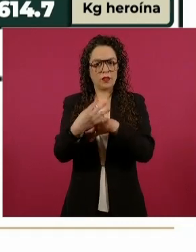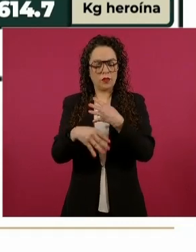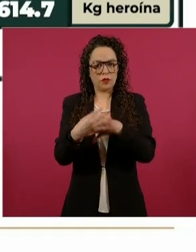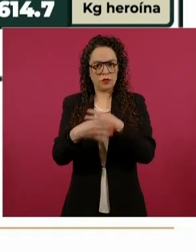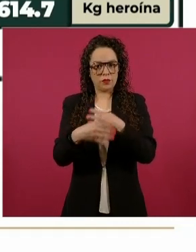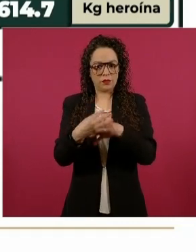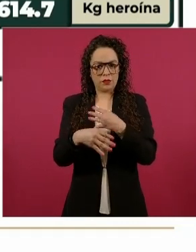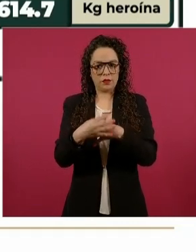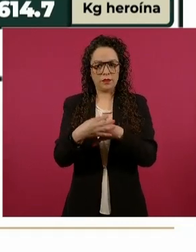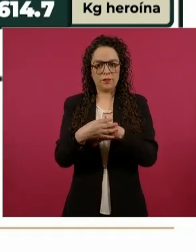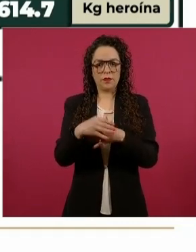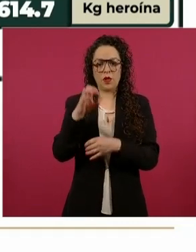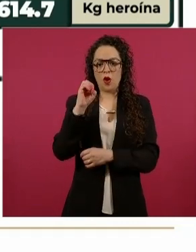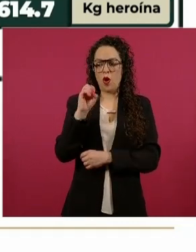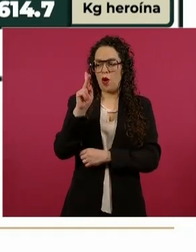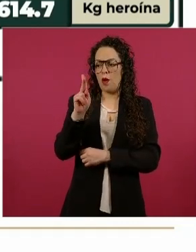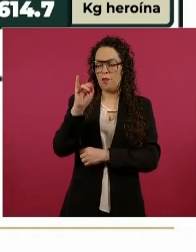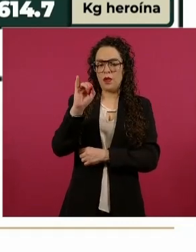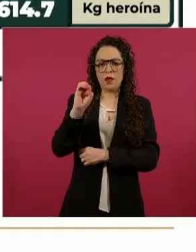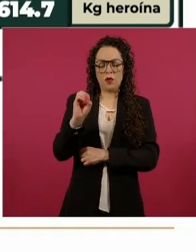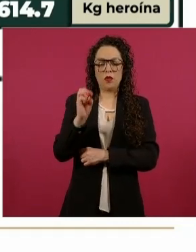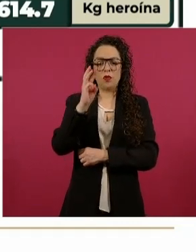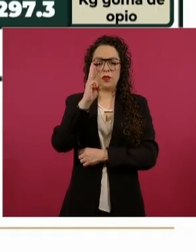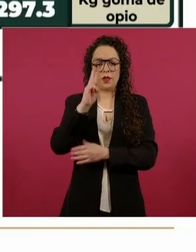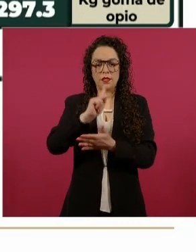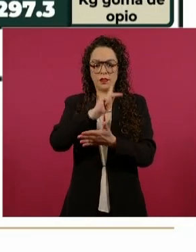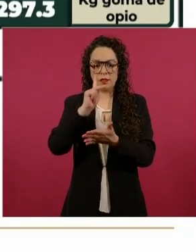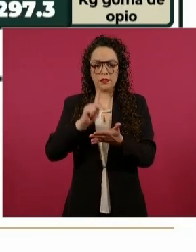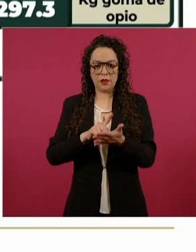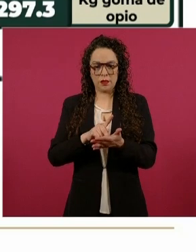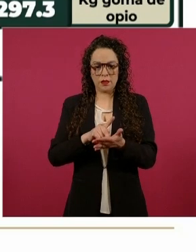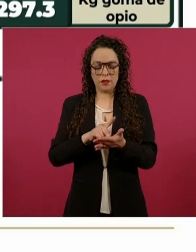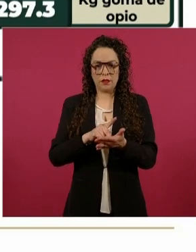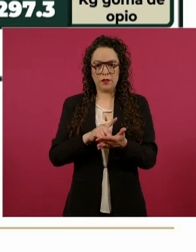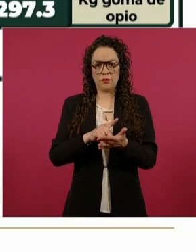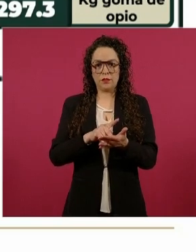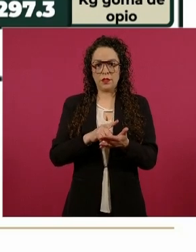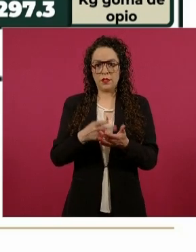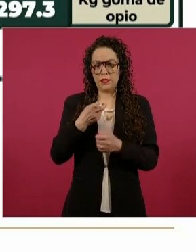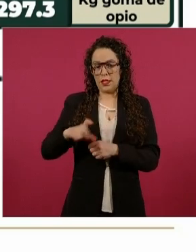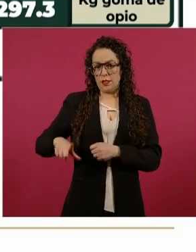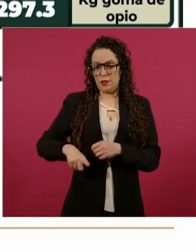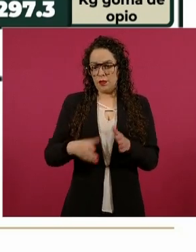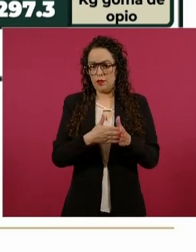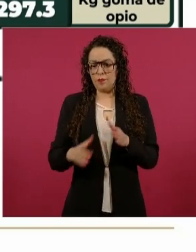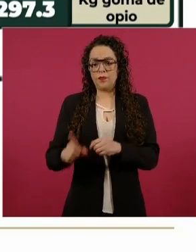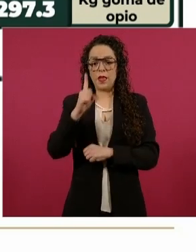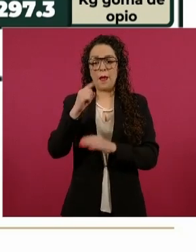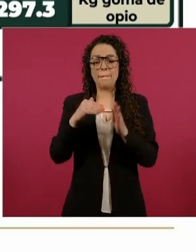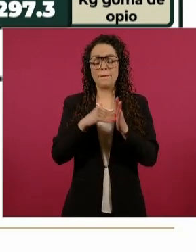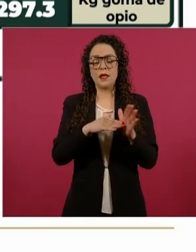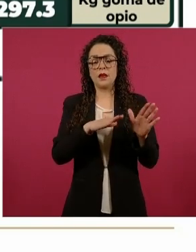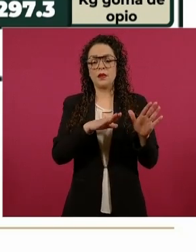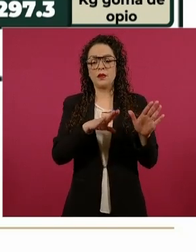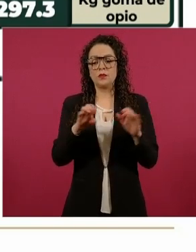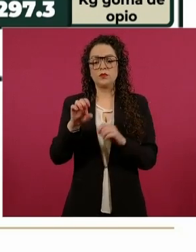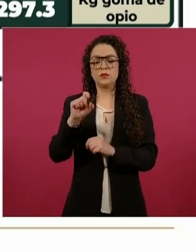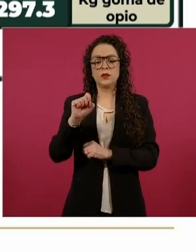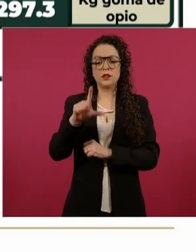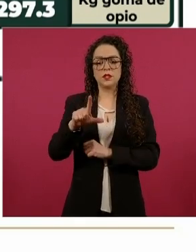En goma de opio, 3 kilogramos en el periodo. En la administración, 1 mil 297 kilogramos.